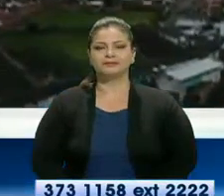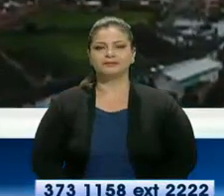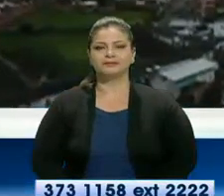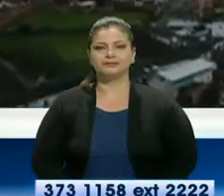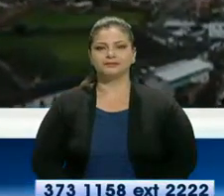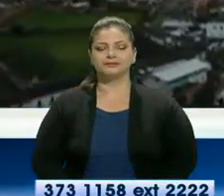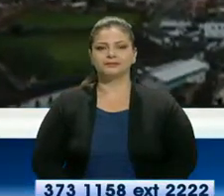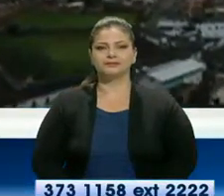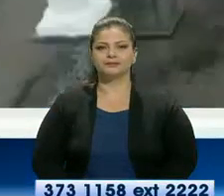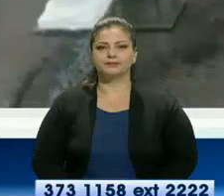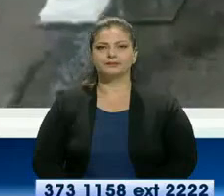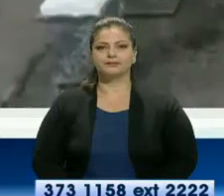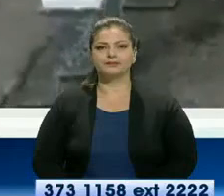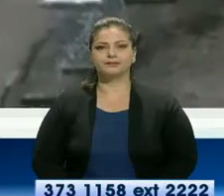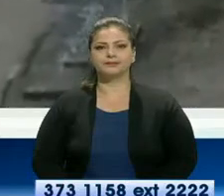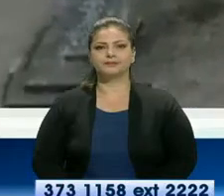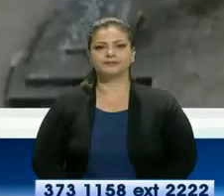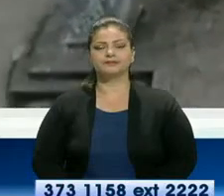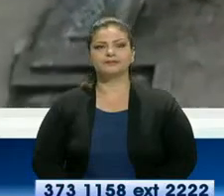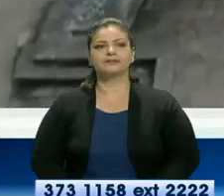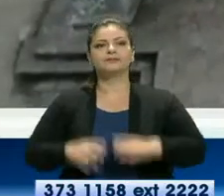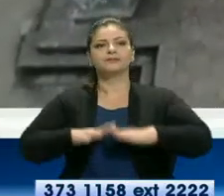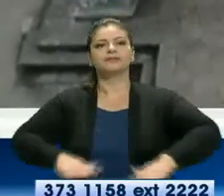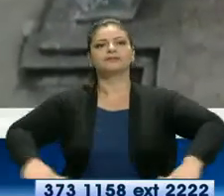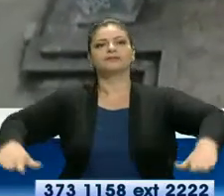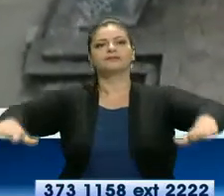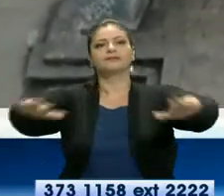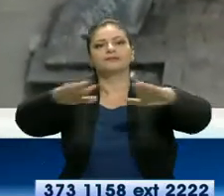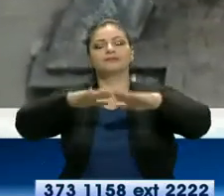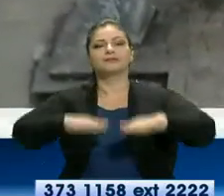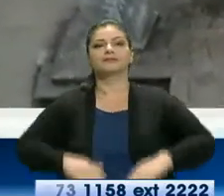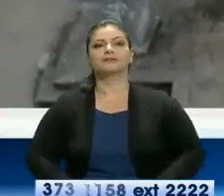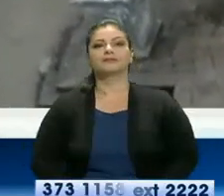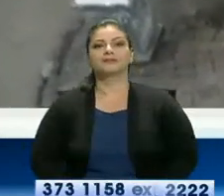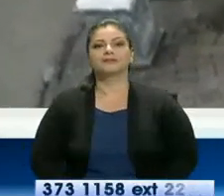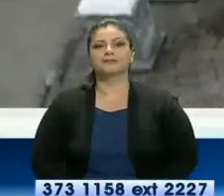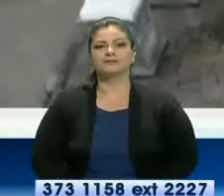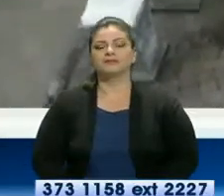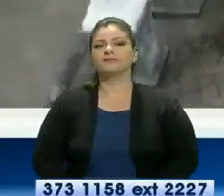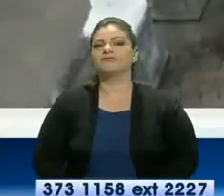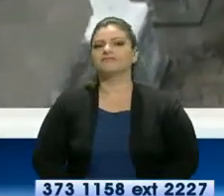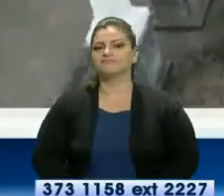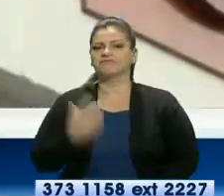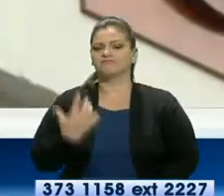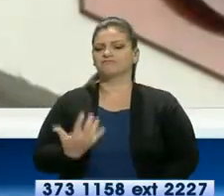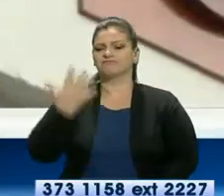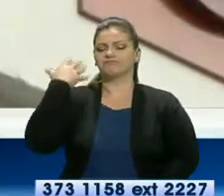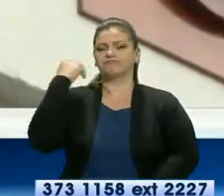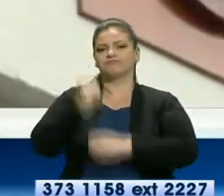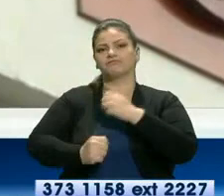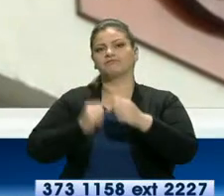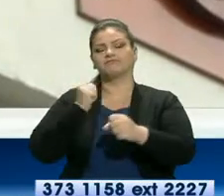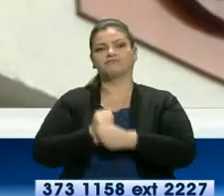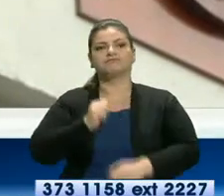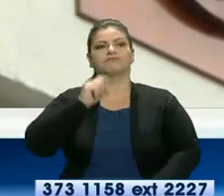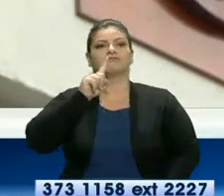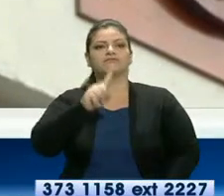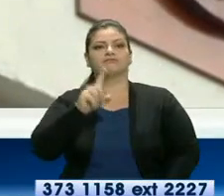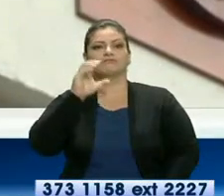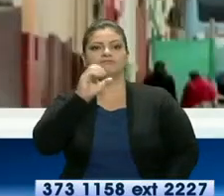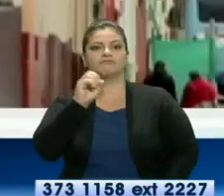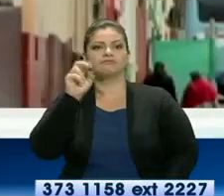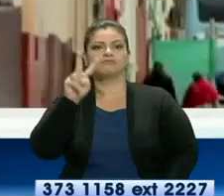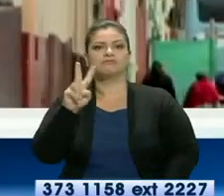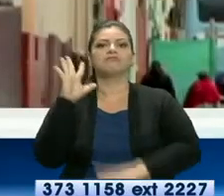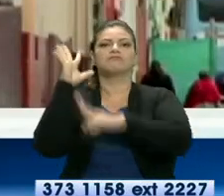Conocida como la ciudad de las Siete Colinas, Montúfar tiene 102 años de cantonización e historia, como la